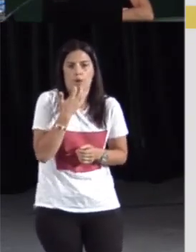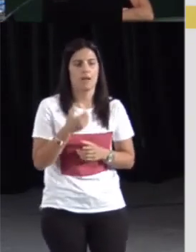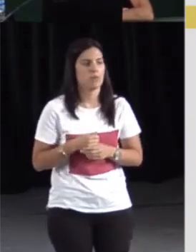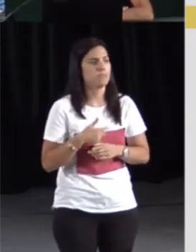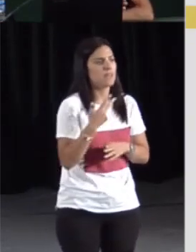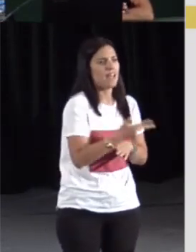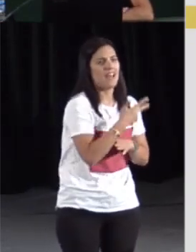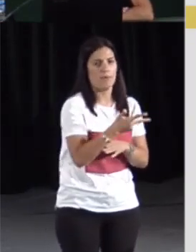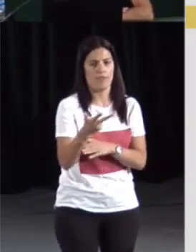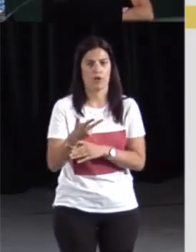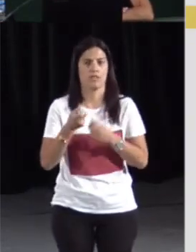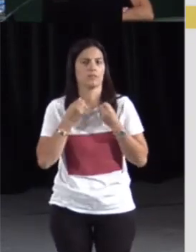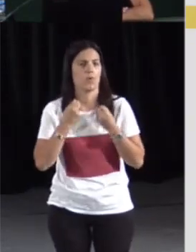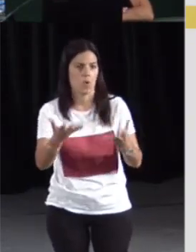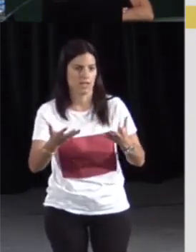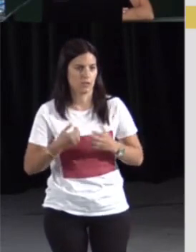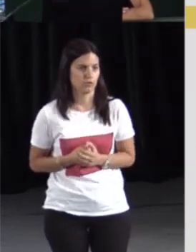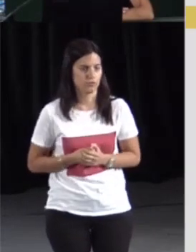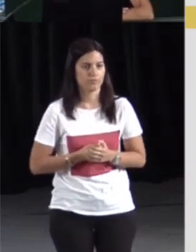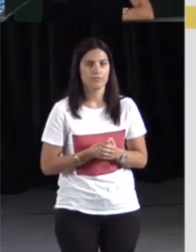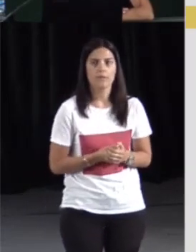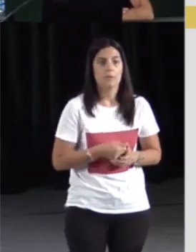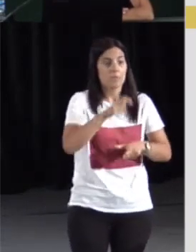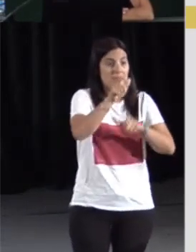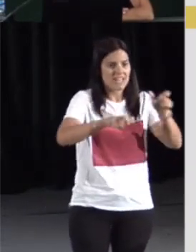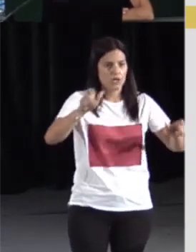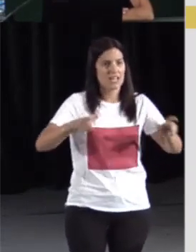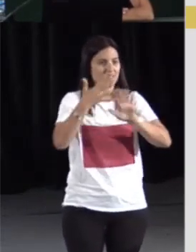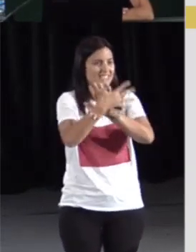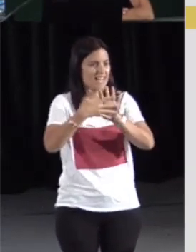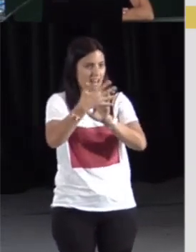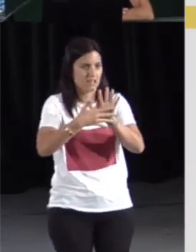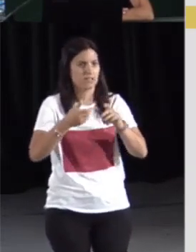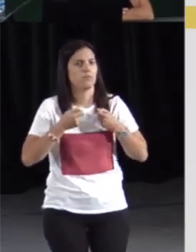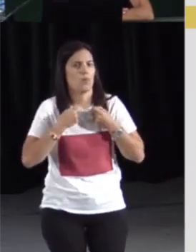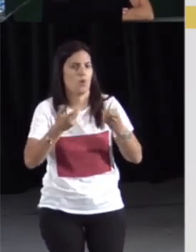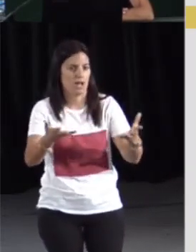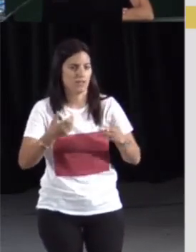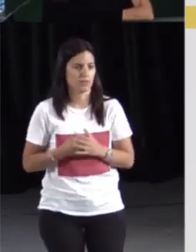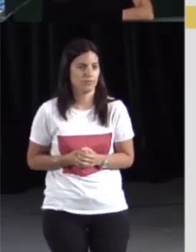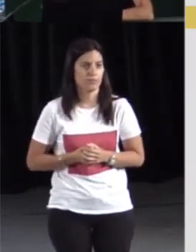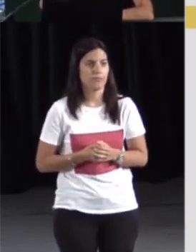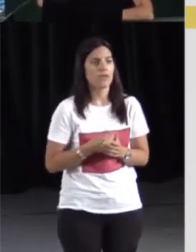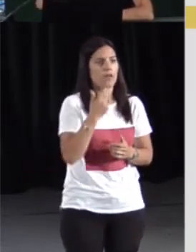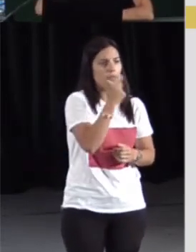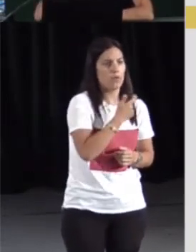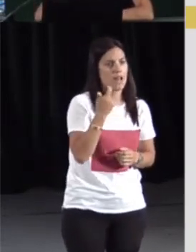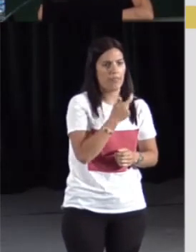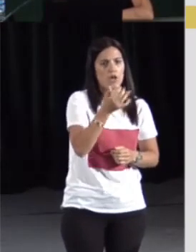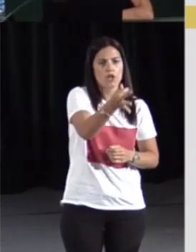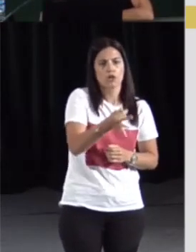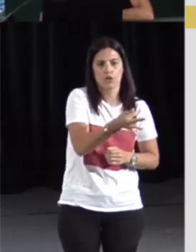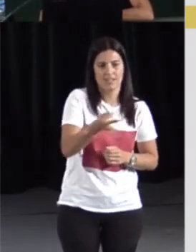informantes o el número total de grabaciones. También la duración total de estas grabaciones y la duración de la anotación, entre